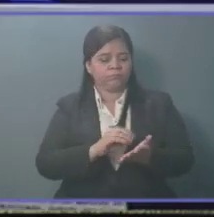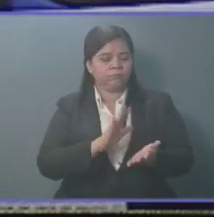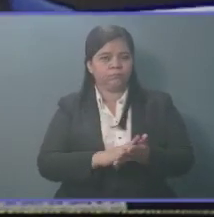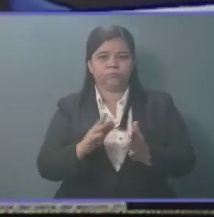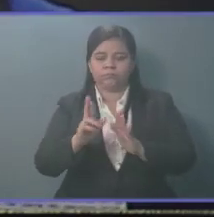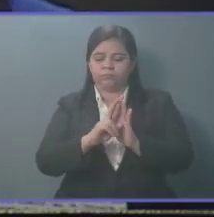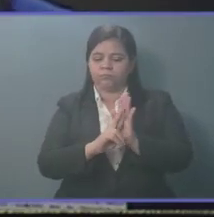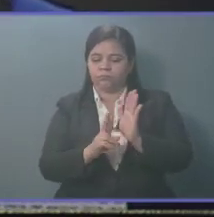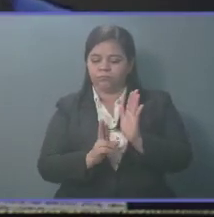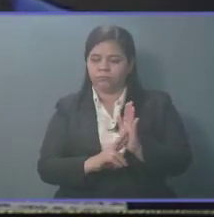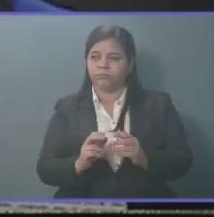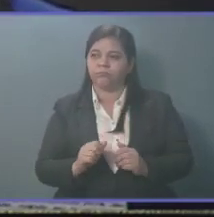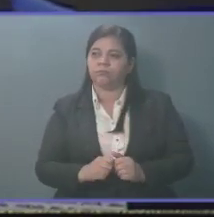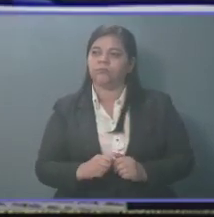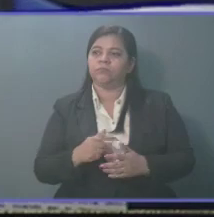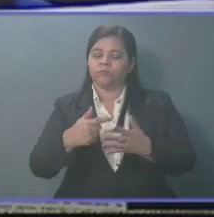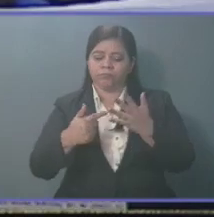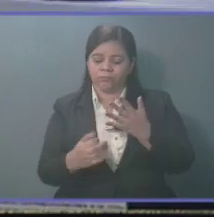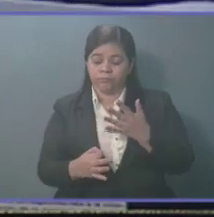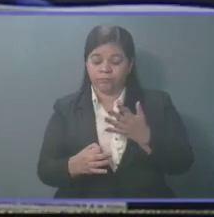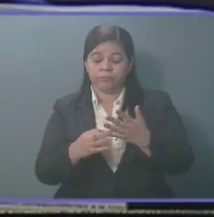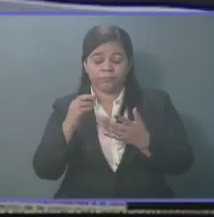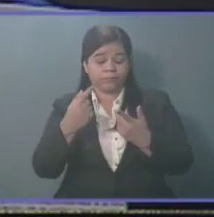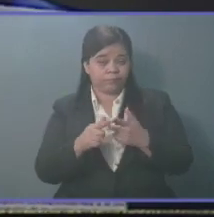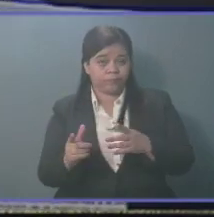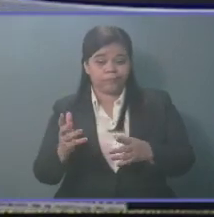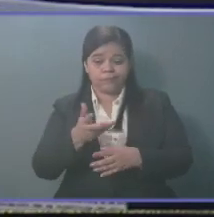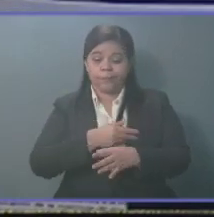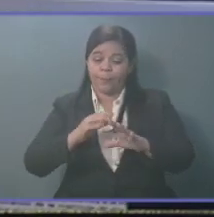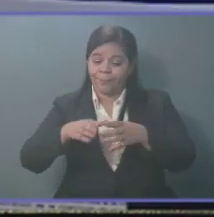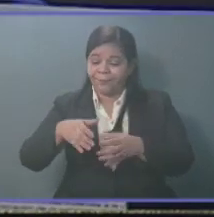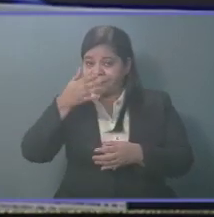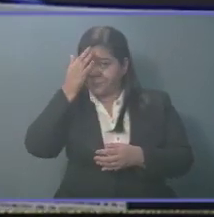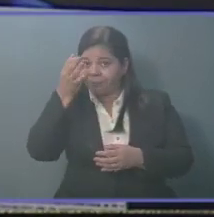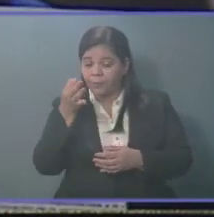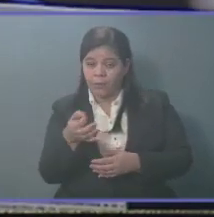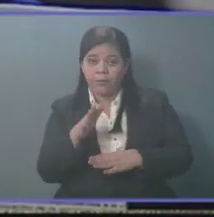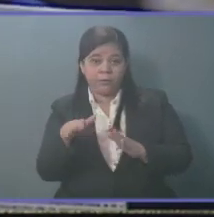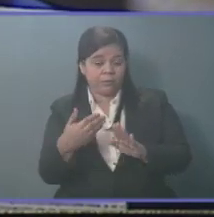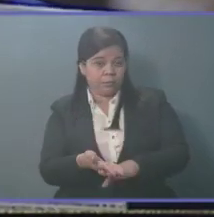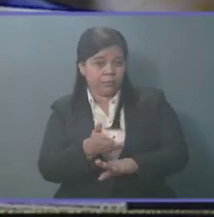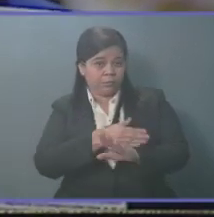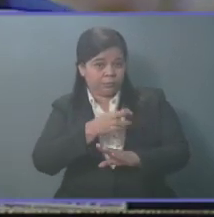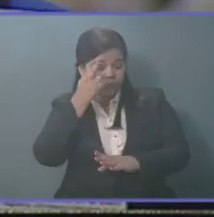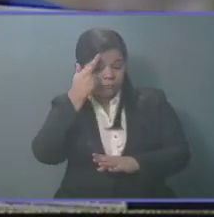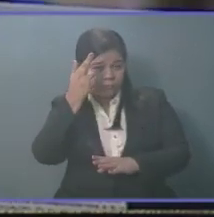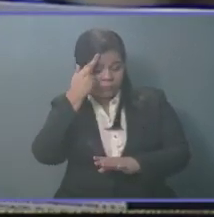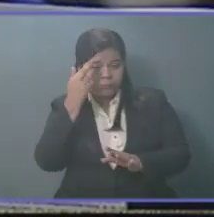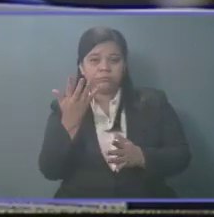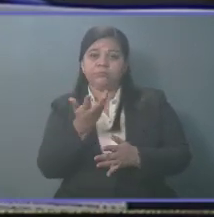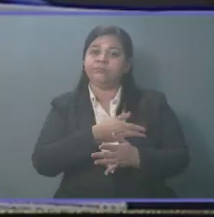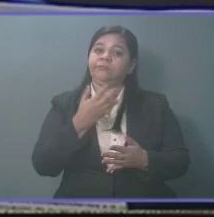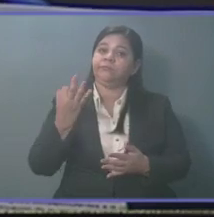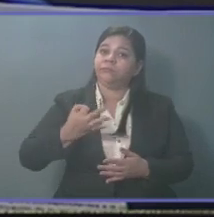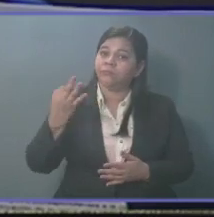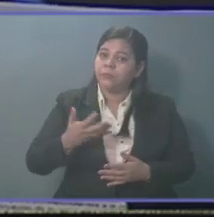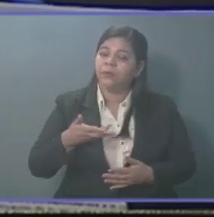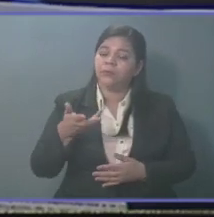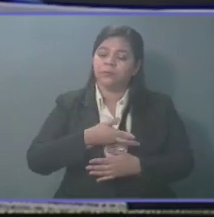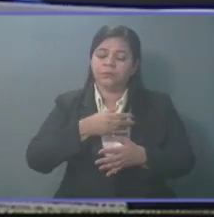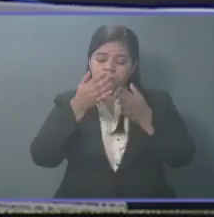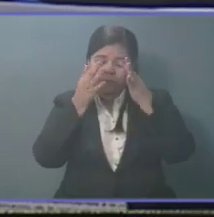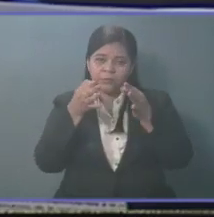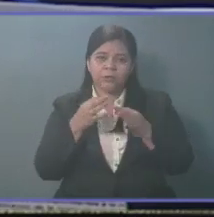en las leyes respectivas. Al respecto, la comisión considera que por las razones antes expuestas se hace necesario emitir